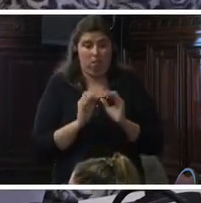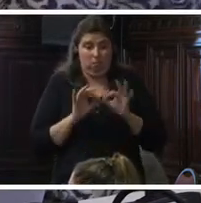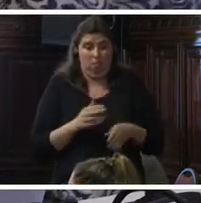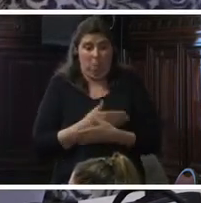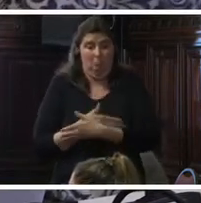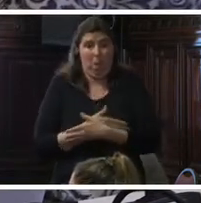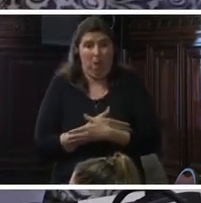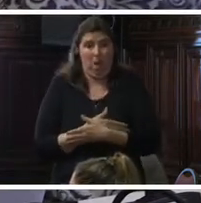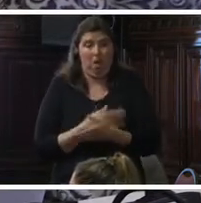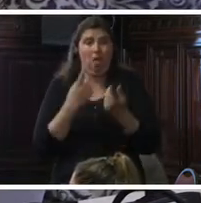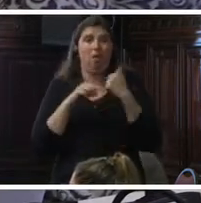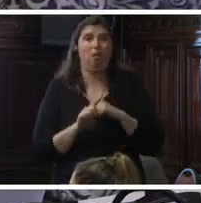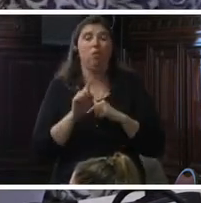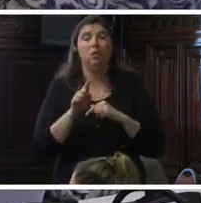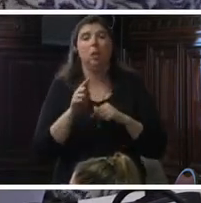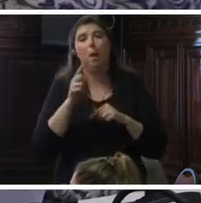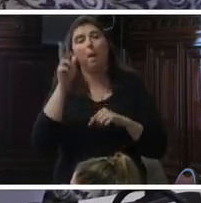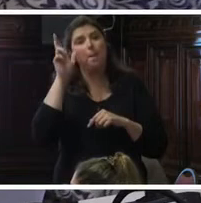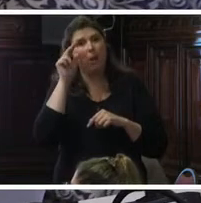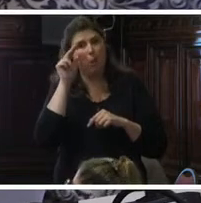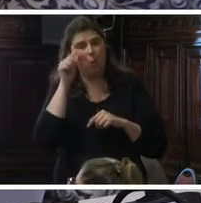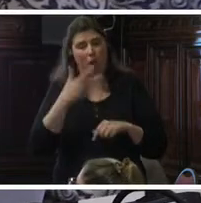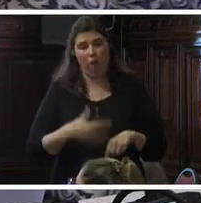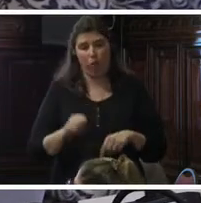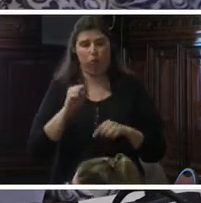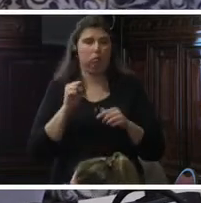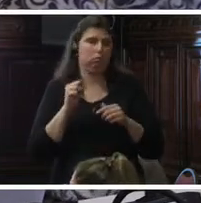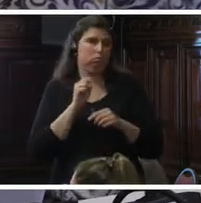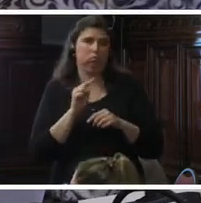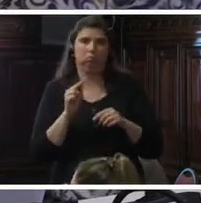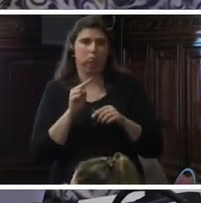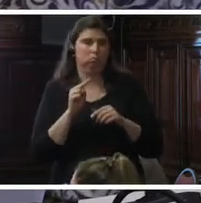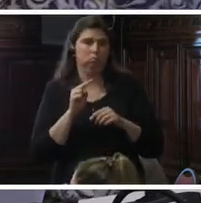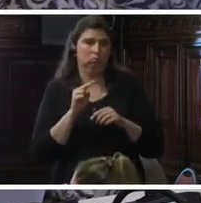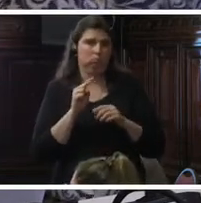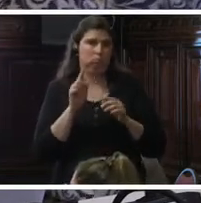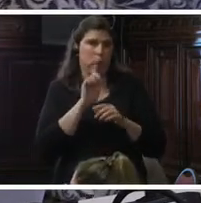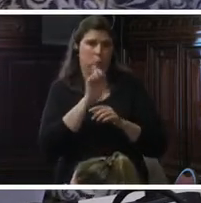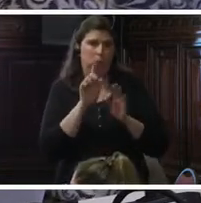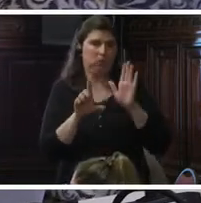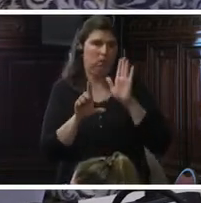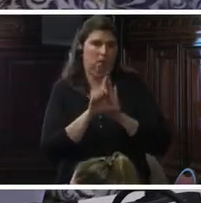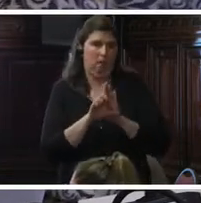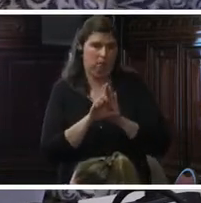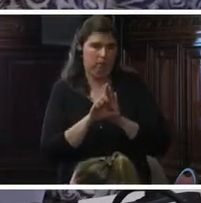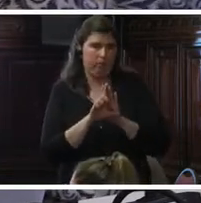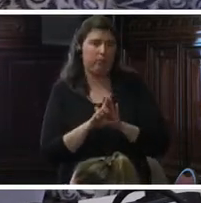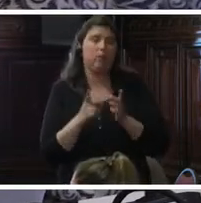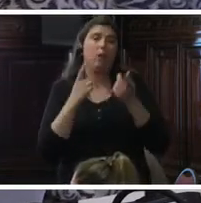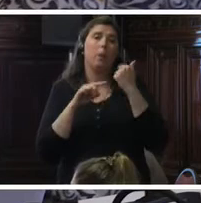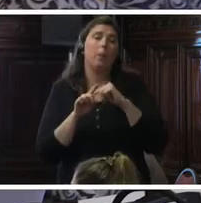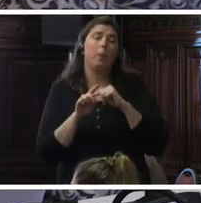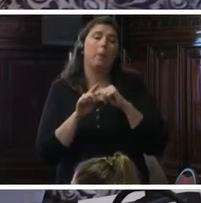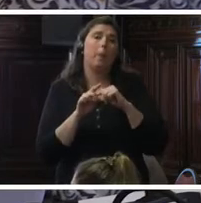por lo general, la interrupción del embarazo está penalizada. Sin embargo, no existe causal, por ejemplo,